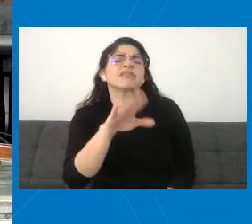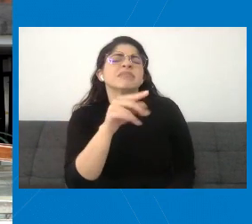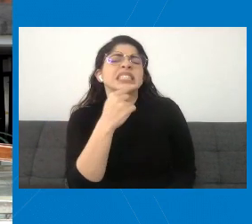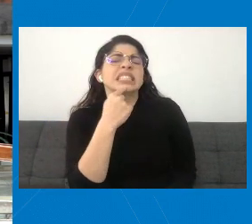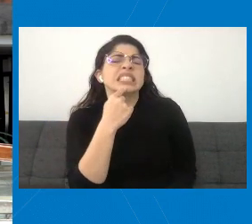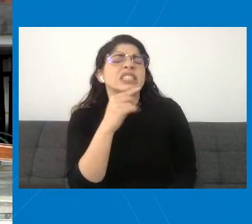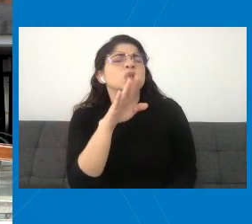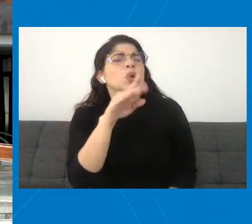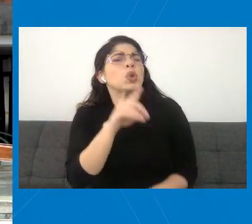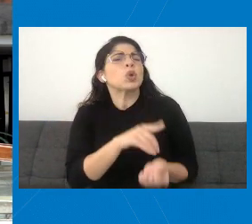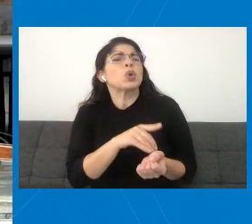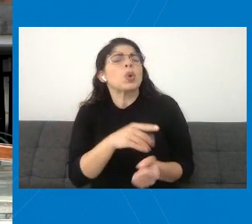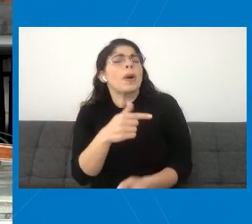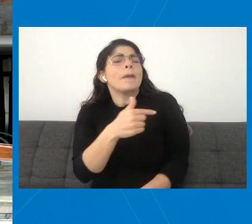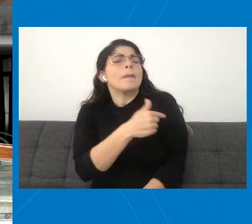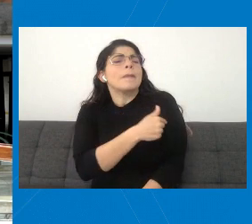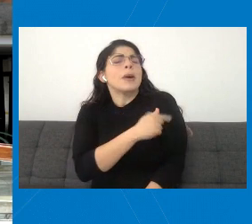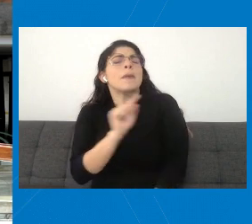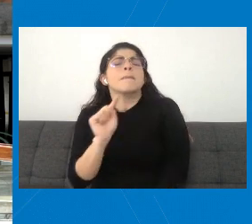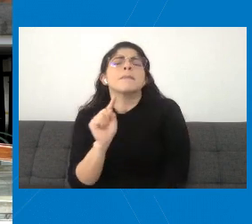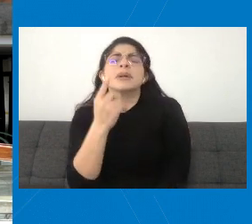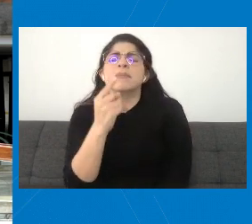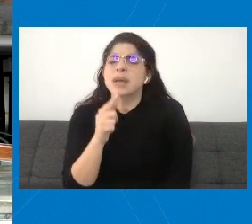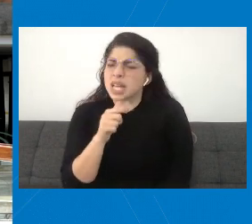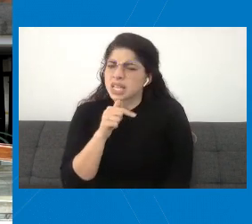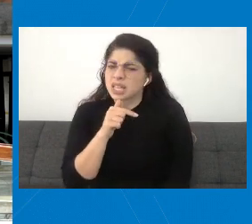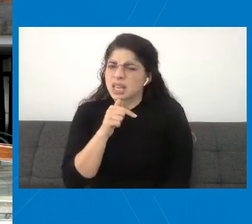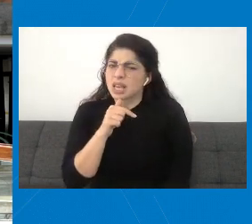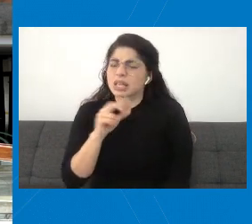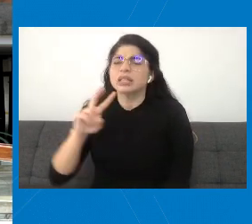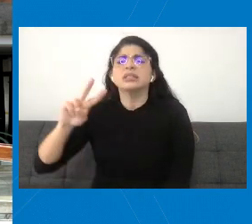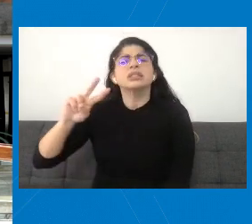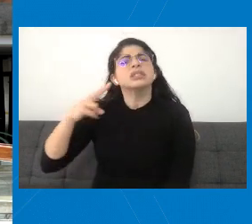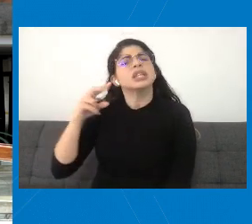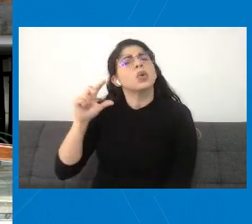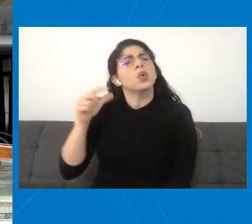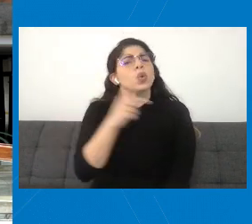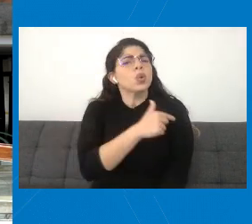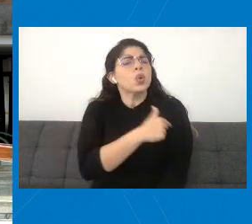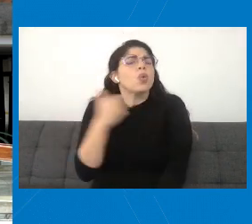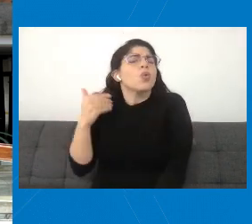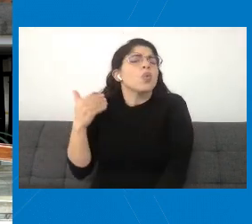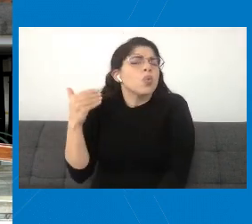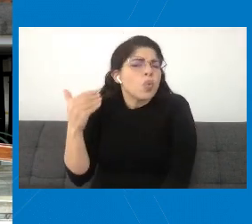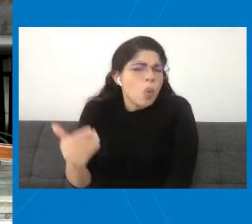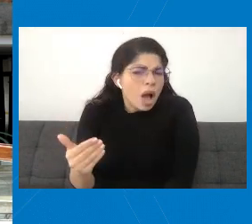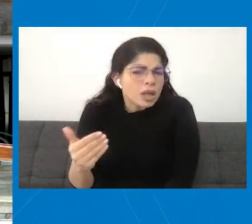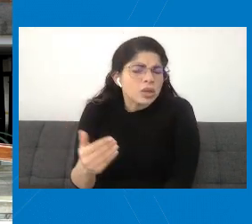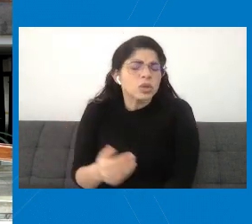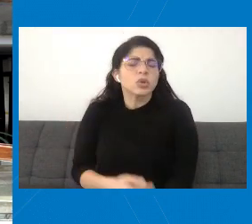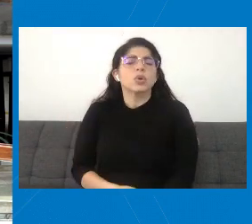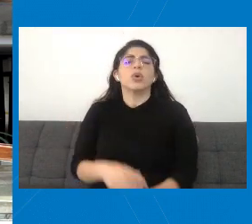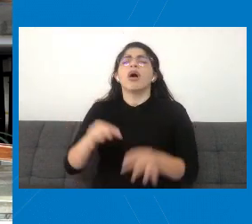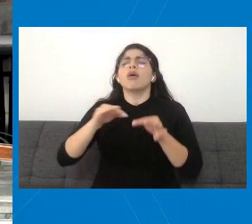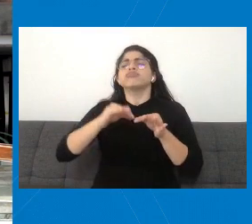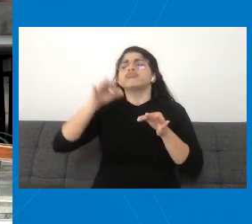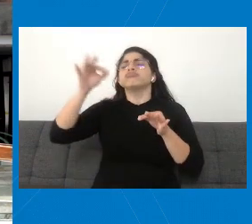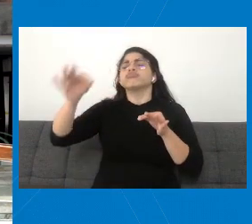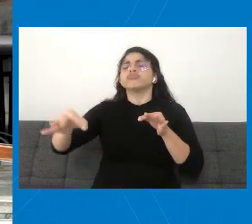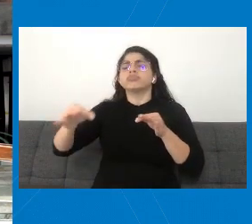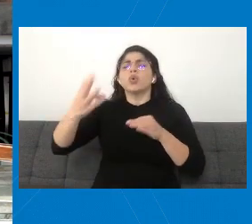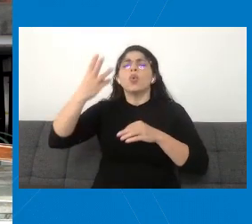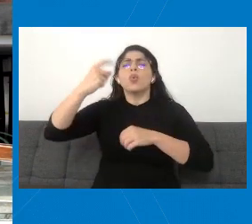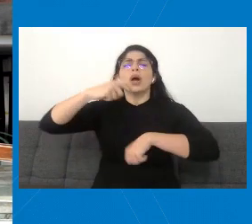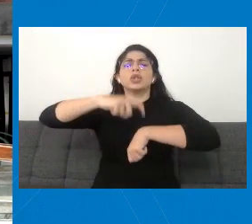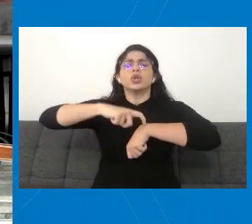en vacunarse? ¿Cuándo se aplicaría la segunda dosis? ¿Por cuánto tiempo se extendería esta